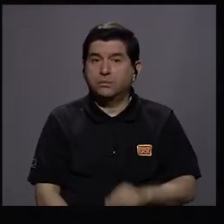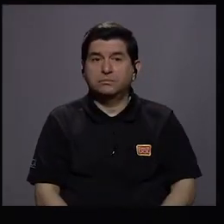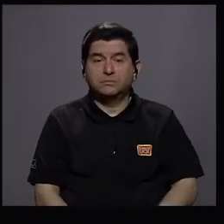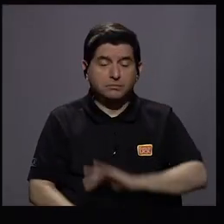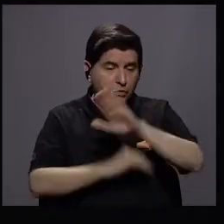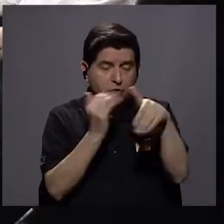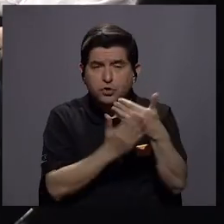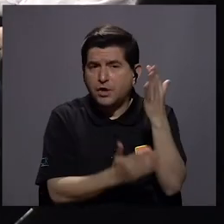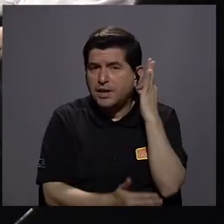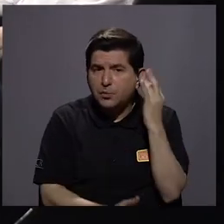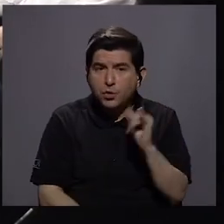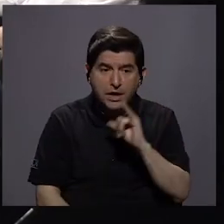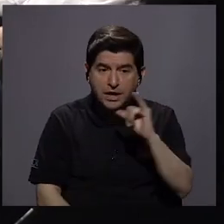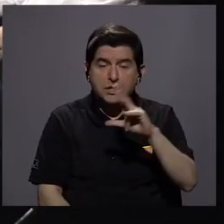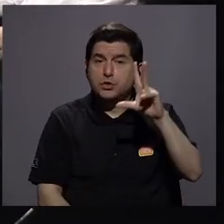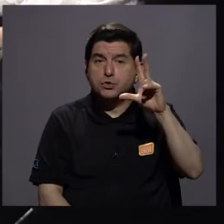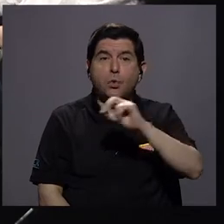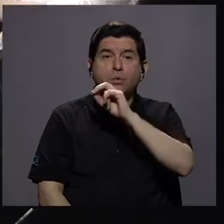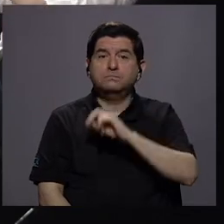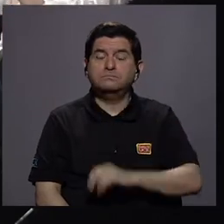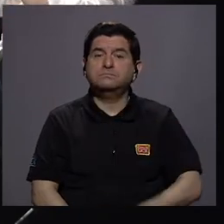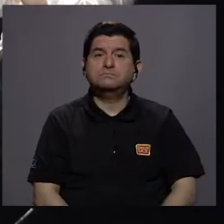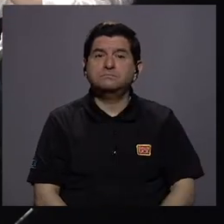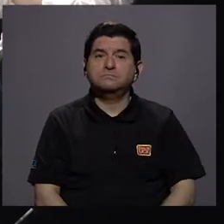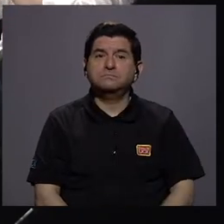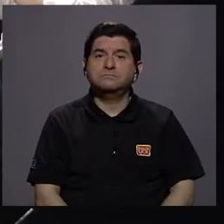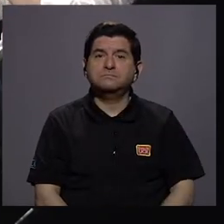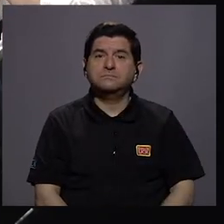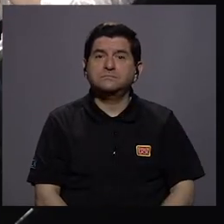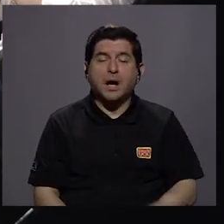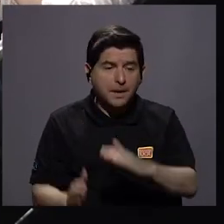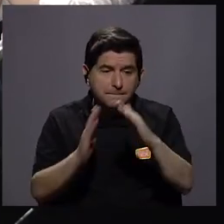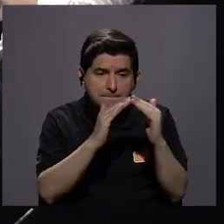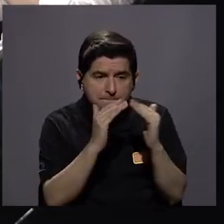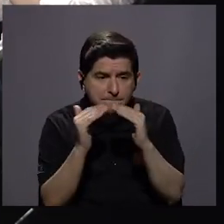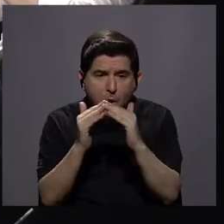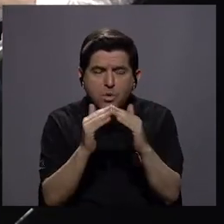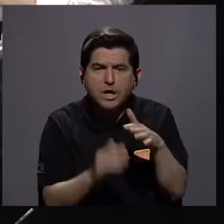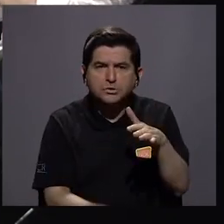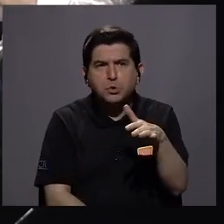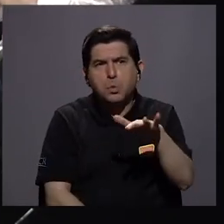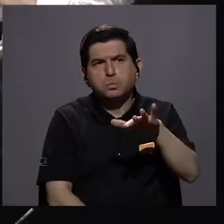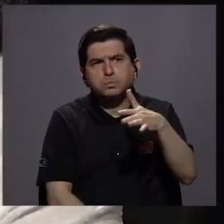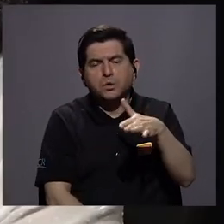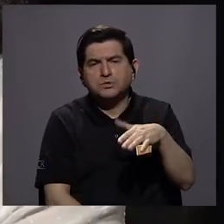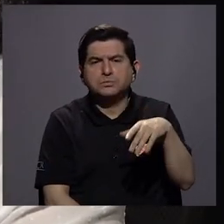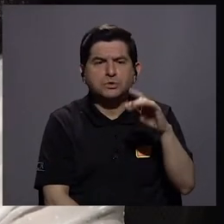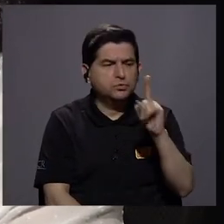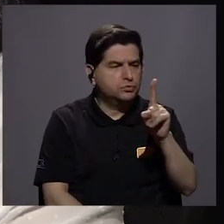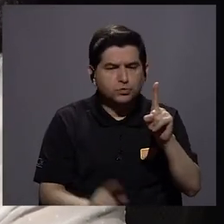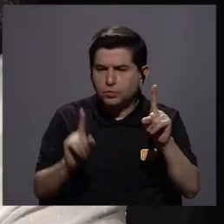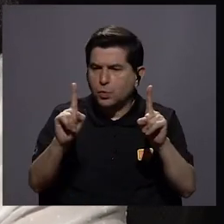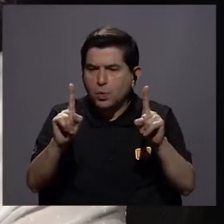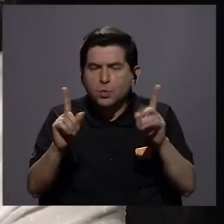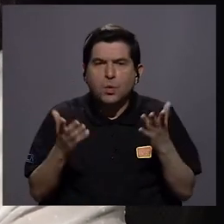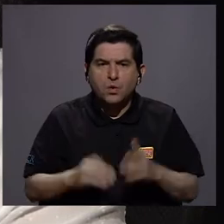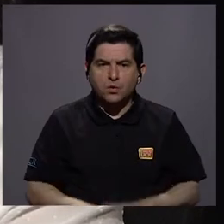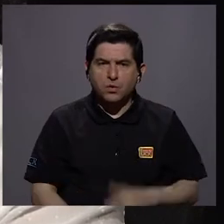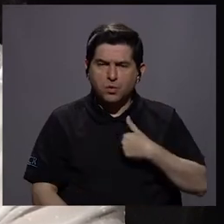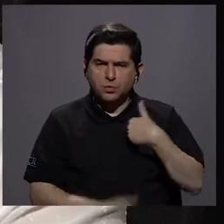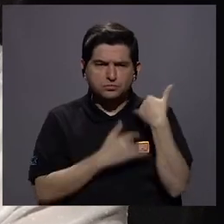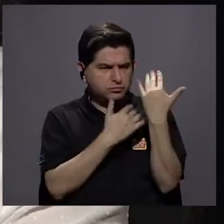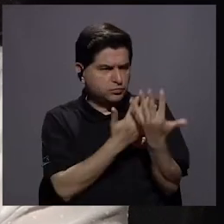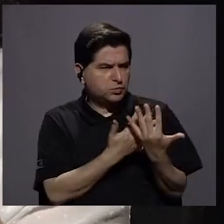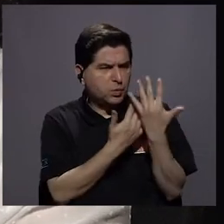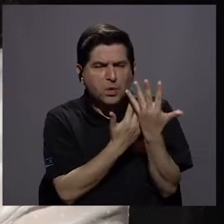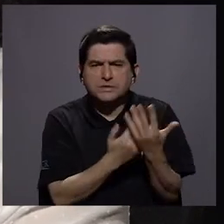mujeres son iguales, ¿no? Y la población es más o menos uno a uno. Entonces, uno esperaría que